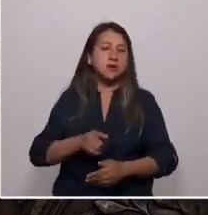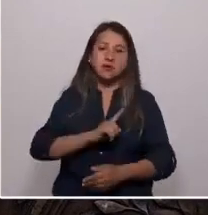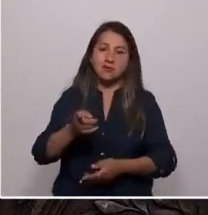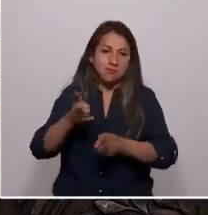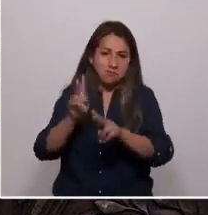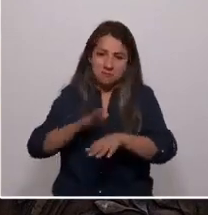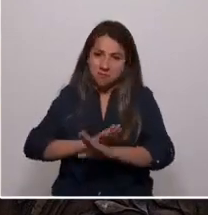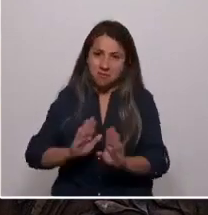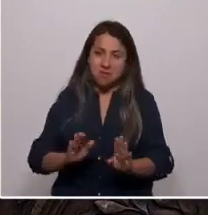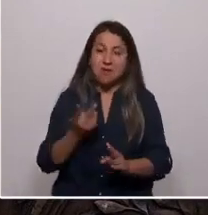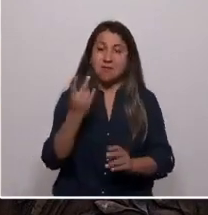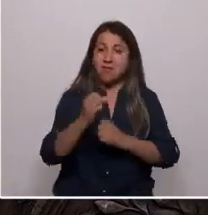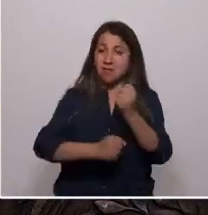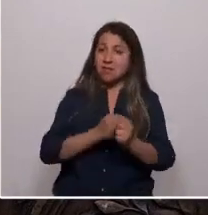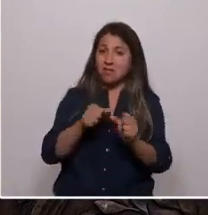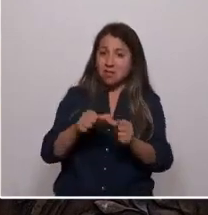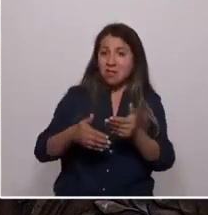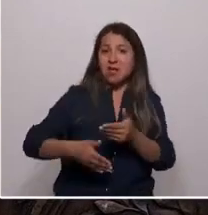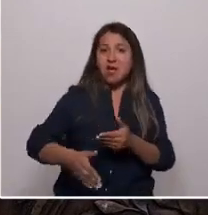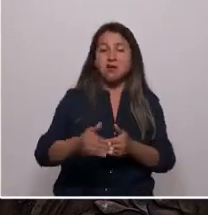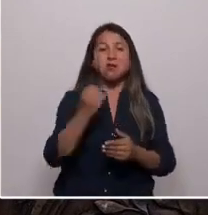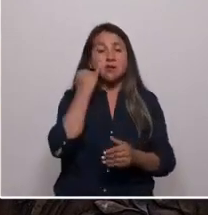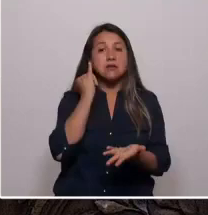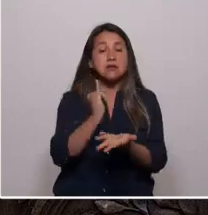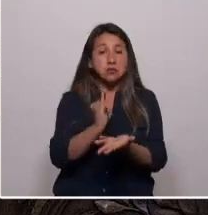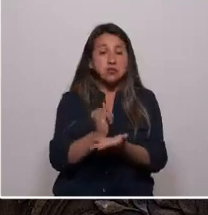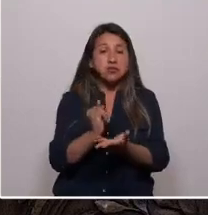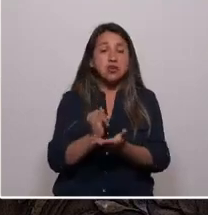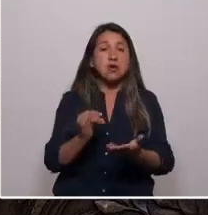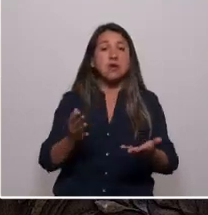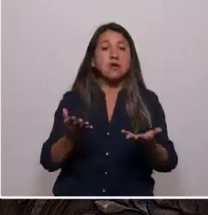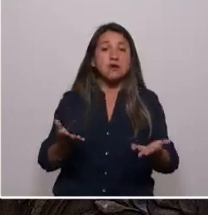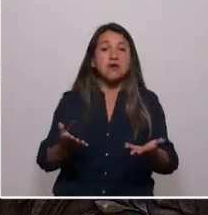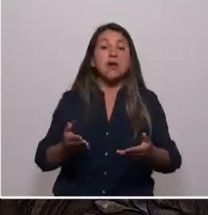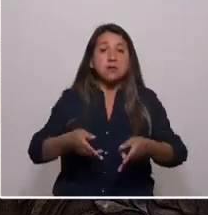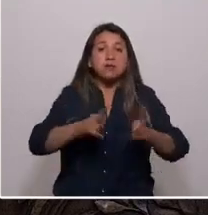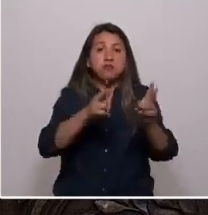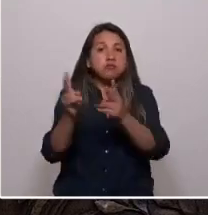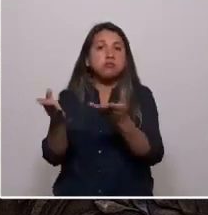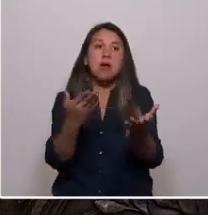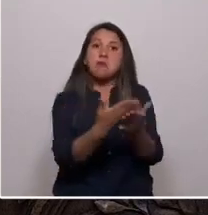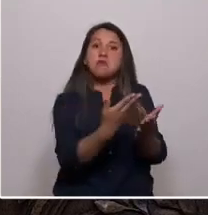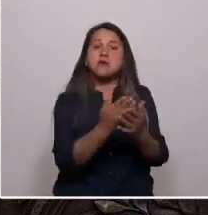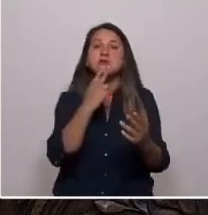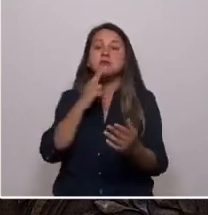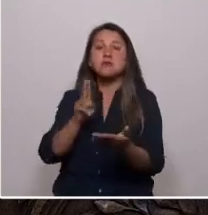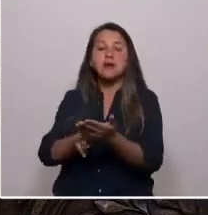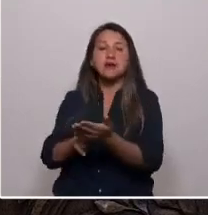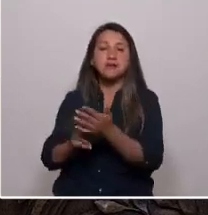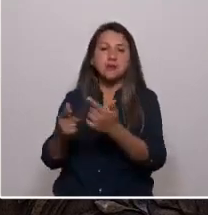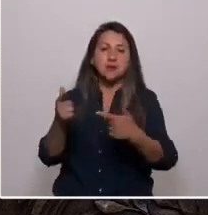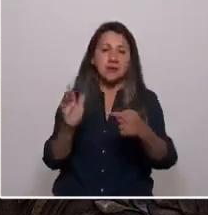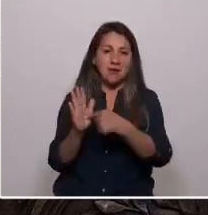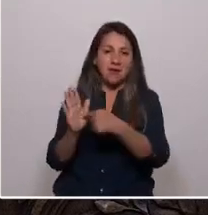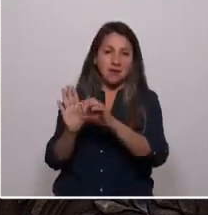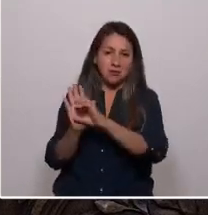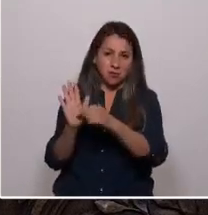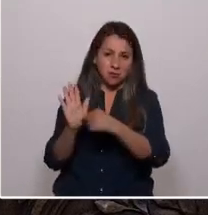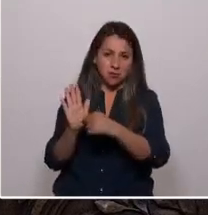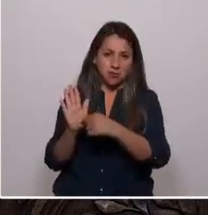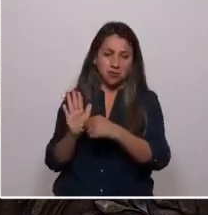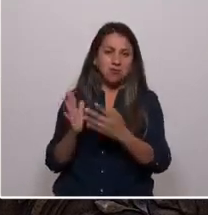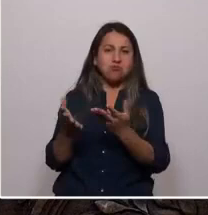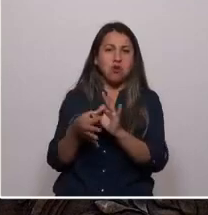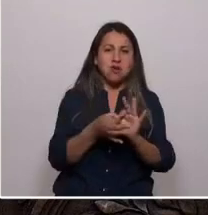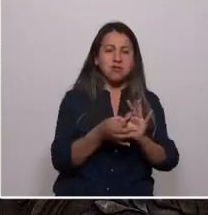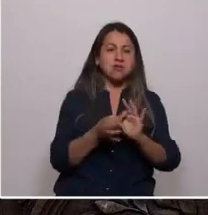por más de 20 años. Nuestras instituciones dejaron funcionar a conveniencia de la casta política y empresarial. Por eso estamos diseñando un